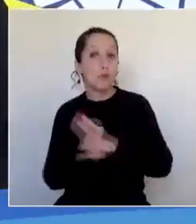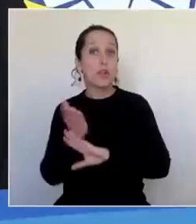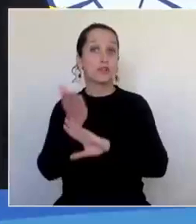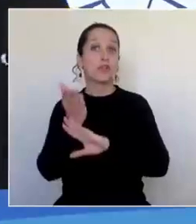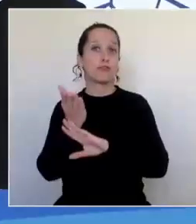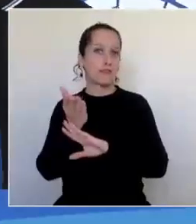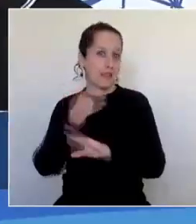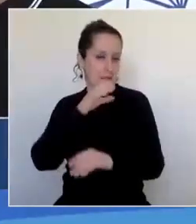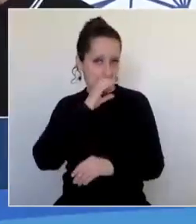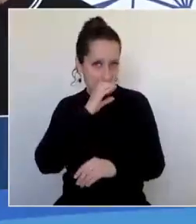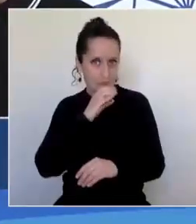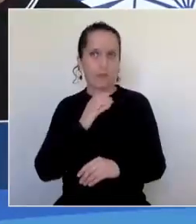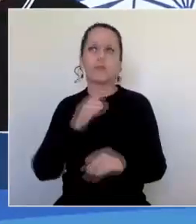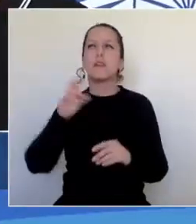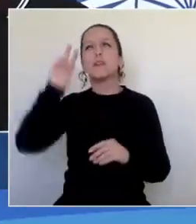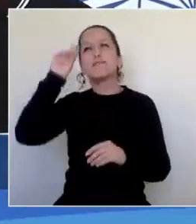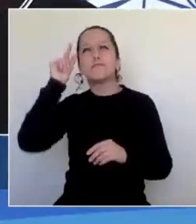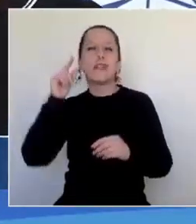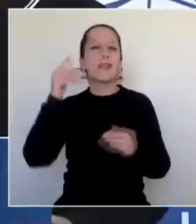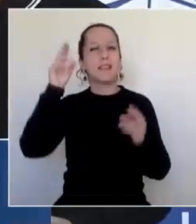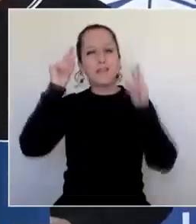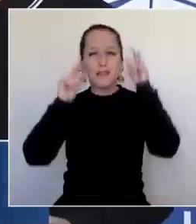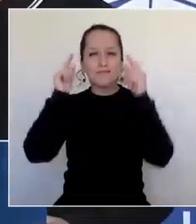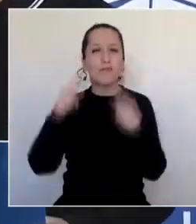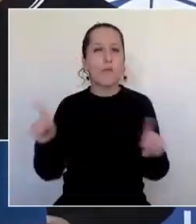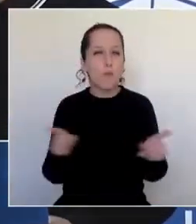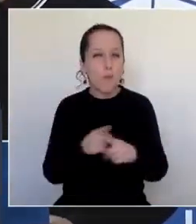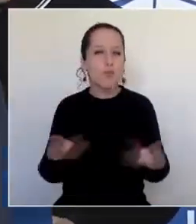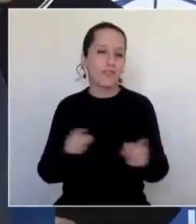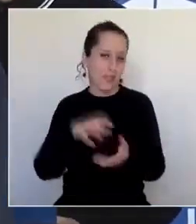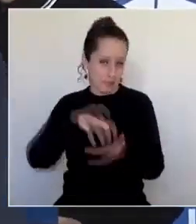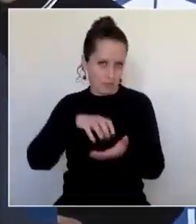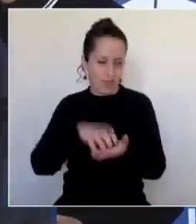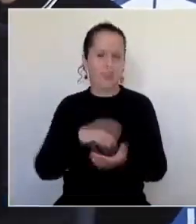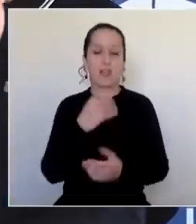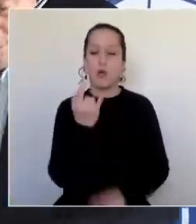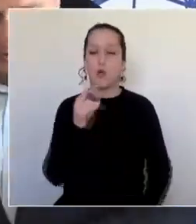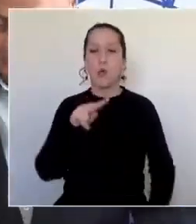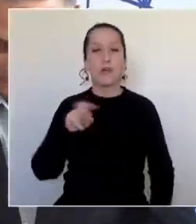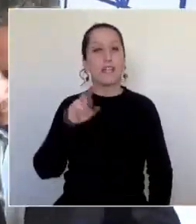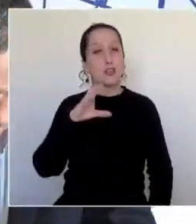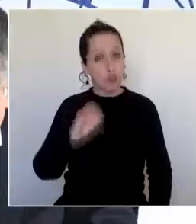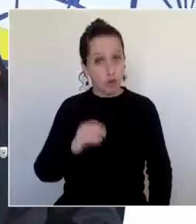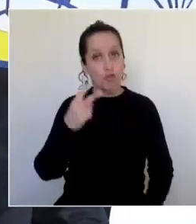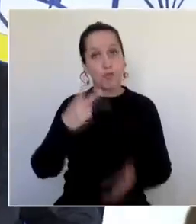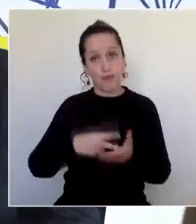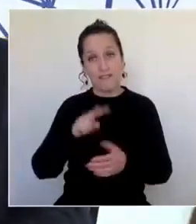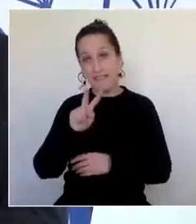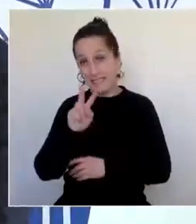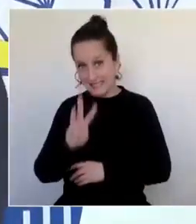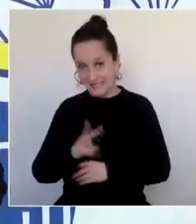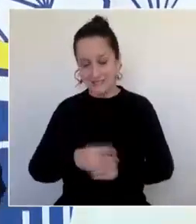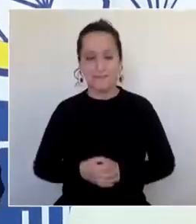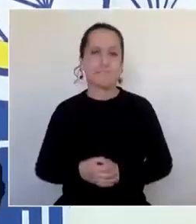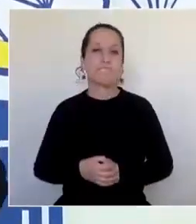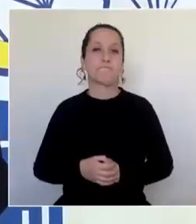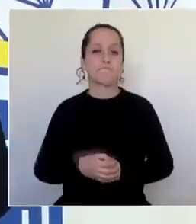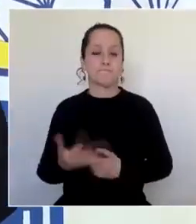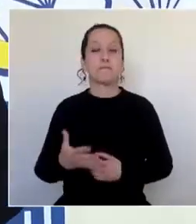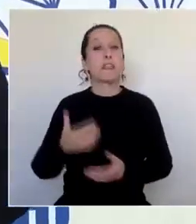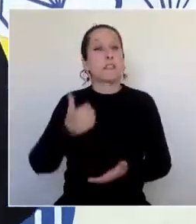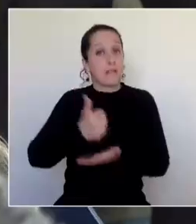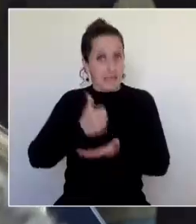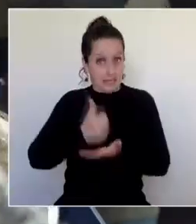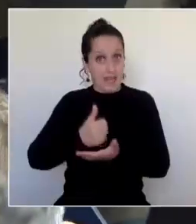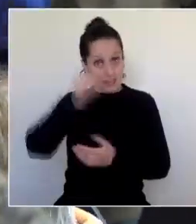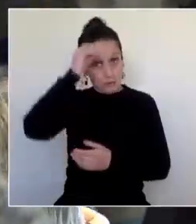capital regional a Ciudad Creativa de la Música UNESCO 2023. La instancia presidida por el alcalde